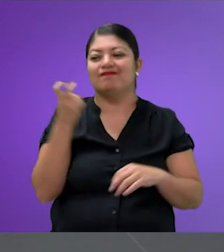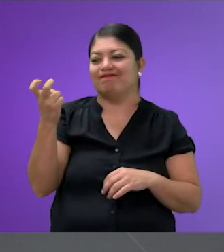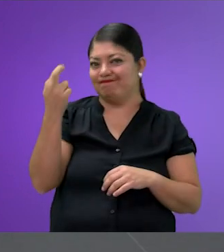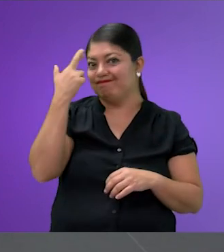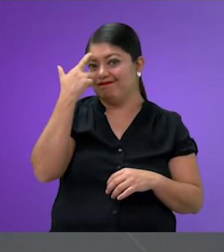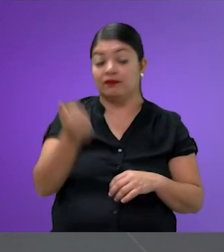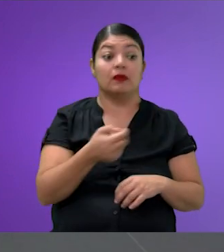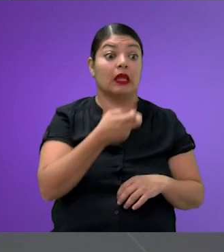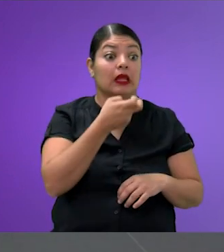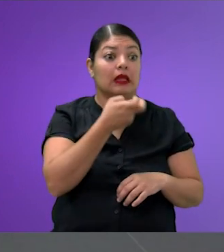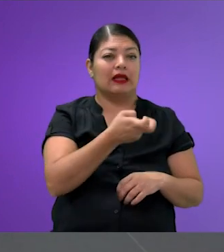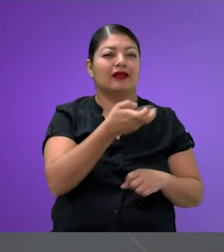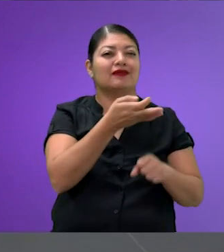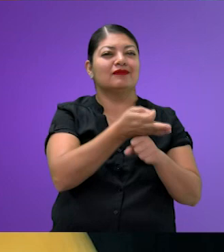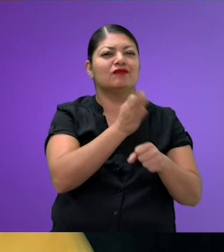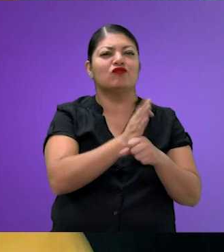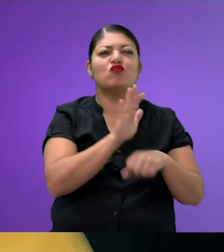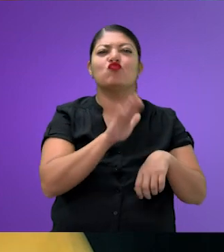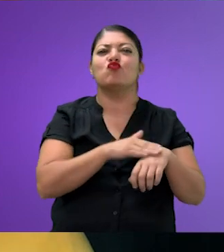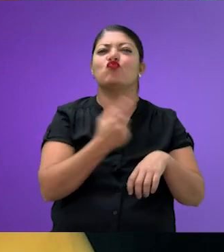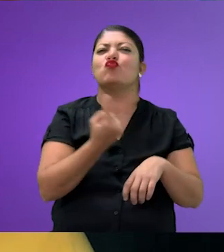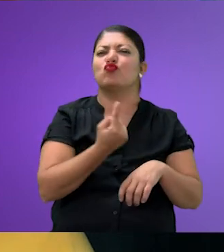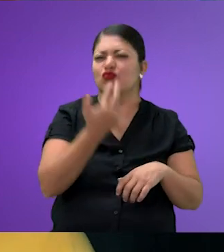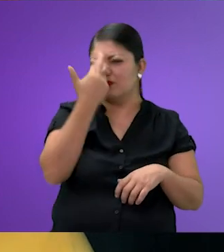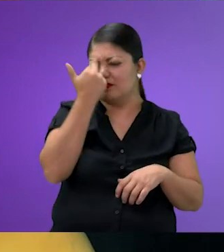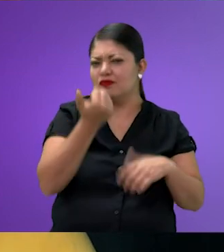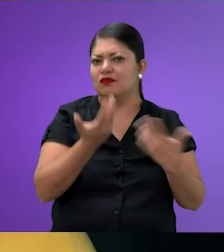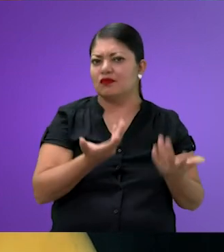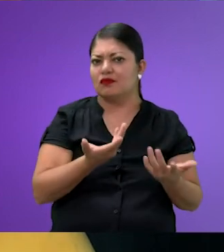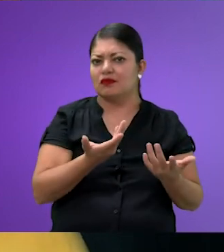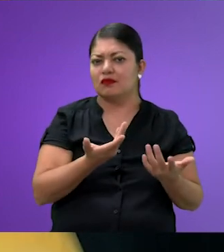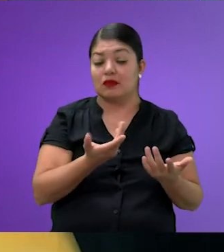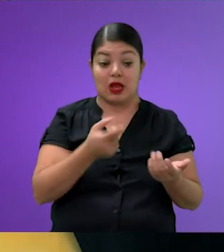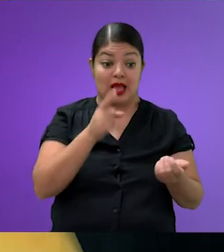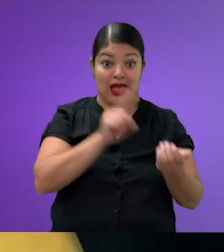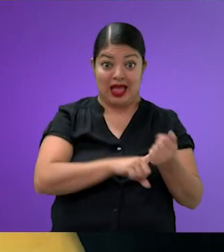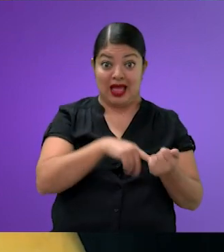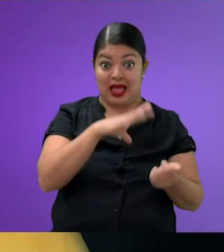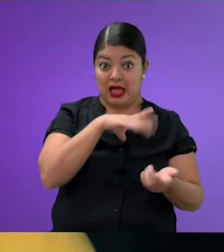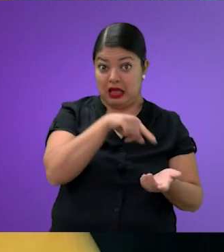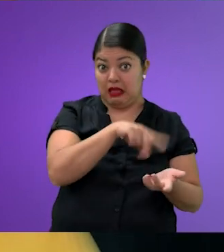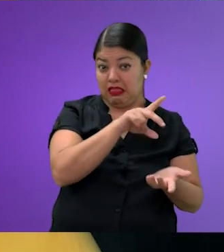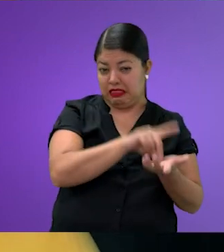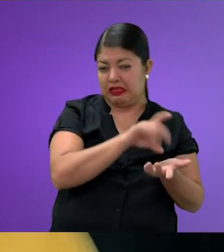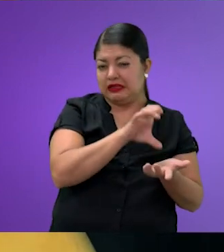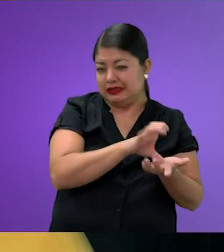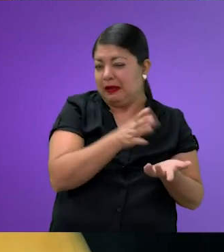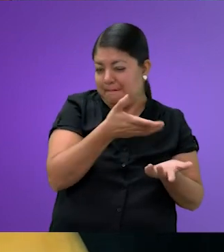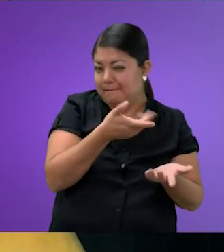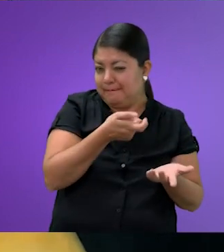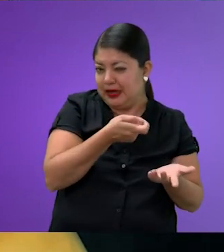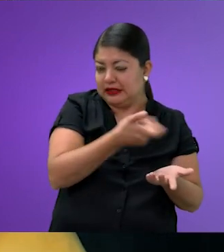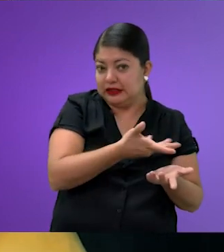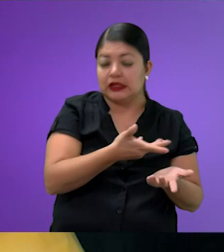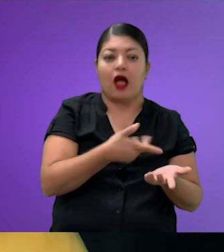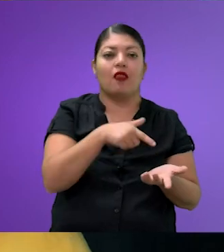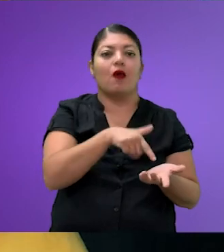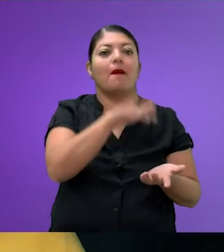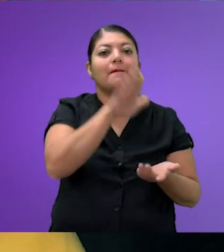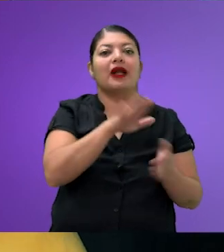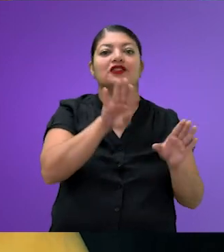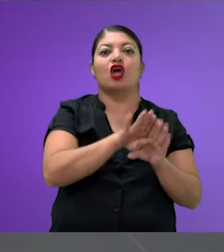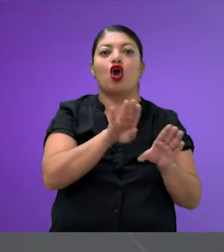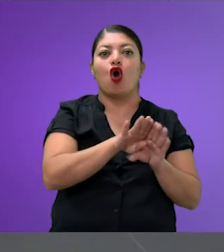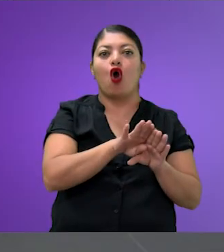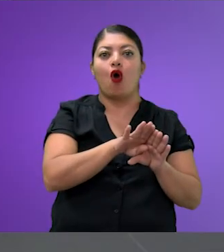el que está discapacitado, por llamarlo así, hace como una convocatoria, un